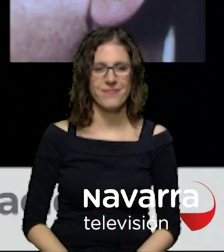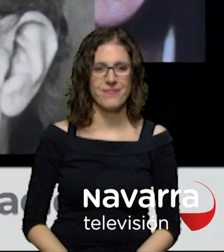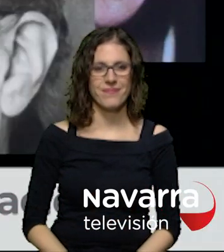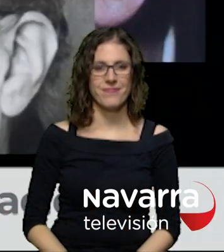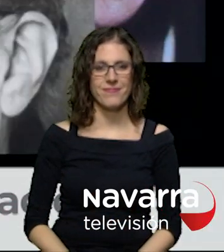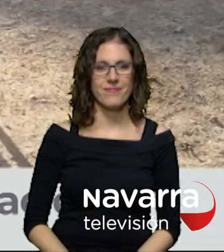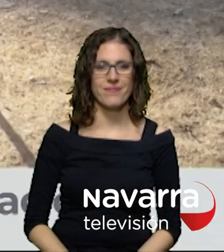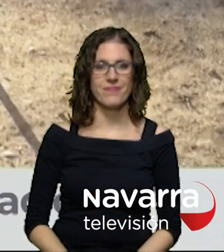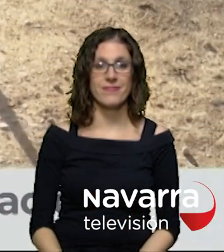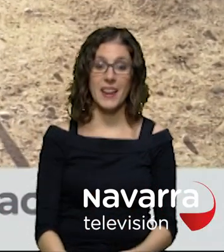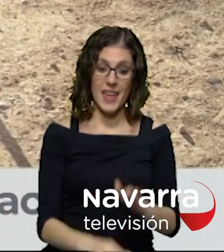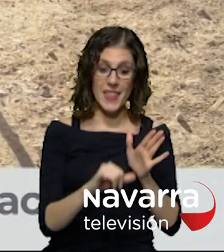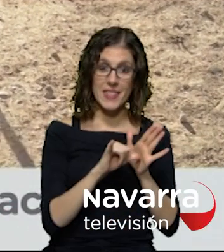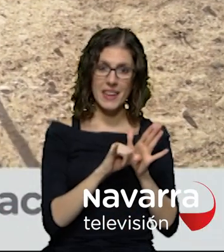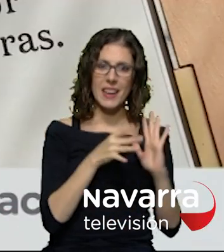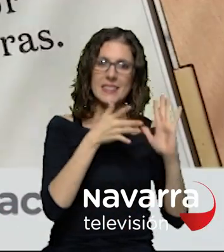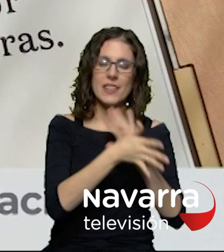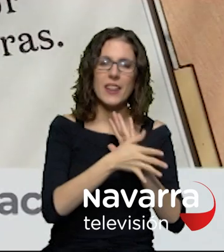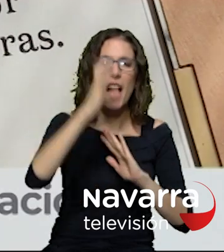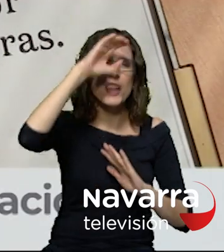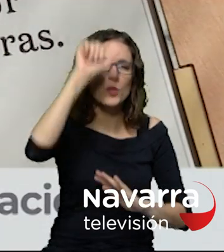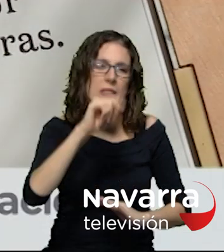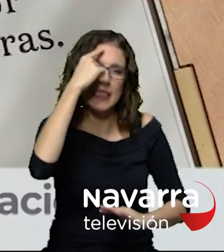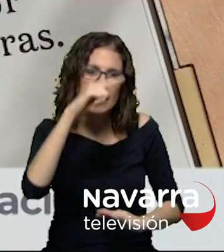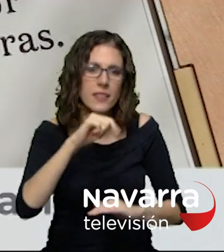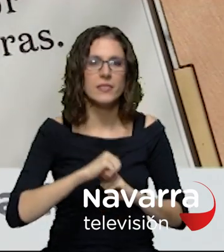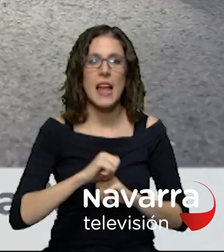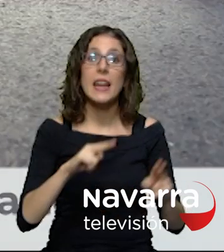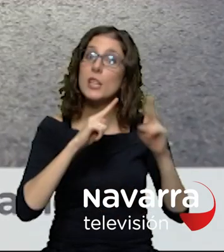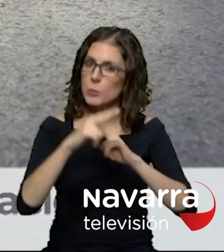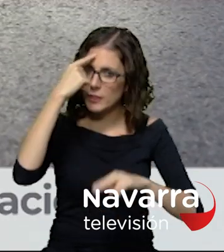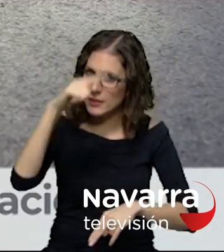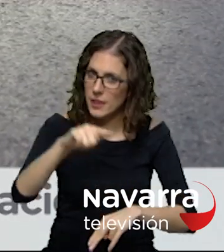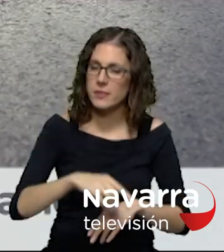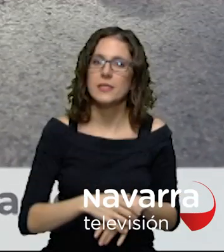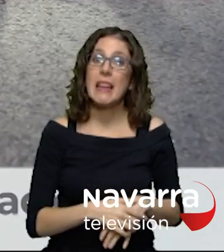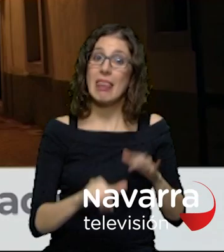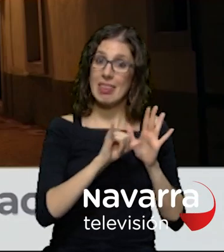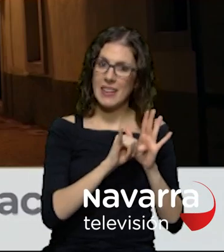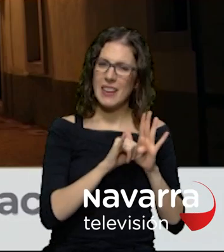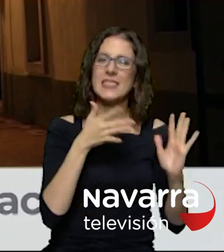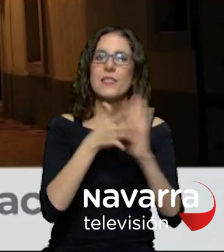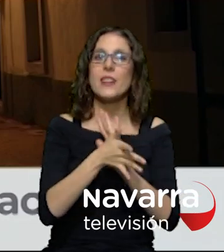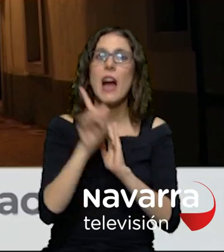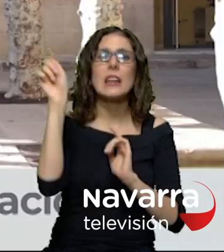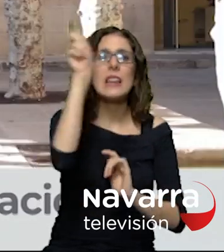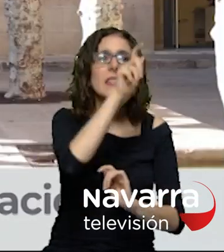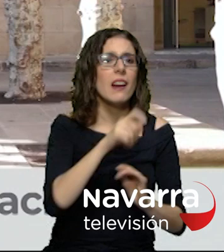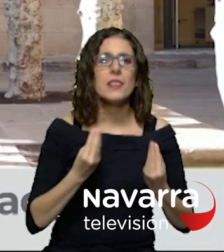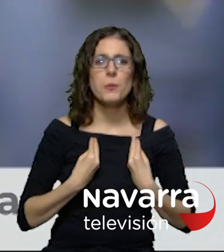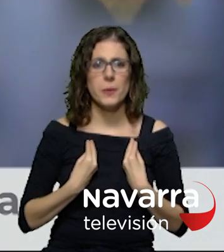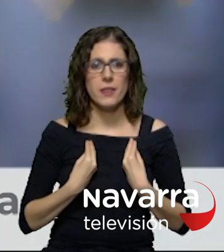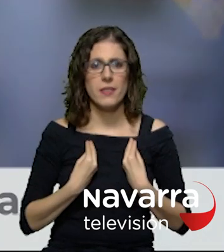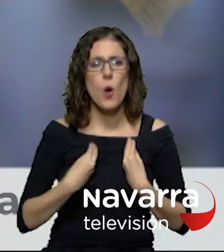estar cerca es saber escuchar saber responder estar cerca es vivir aquí y aquí y